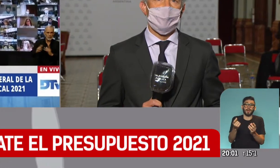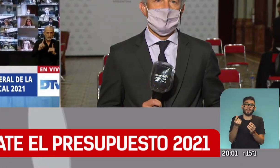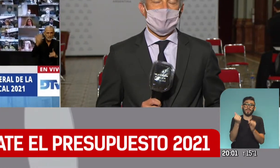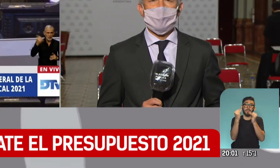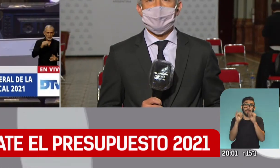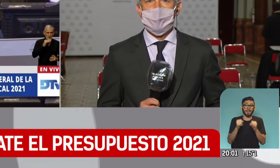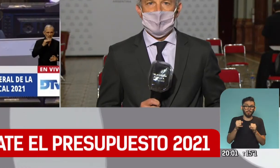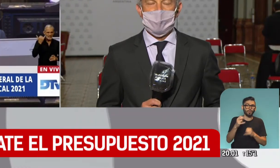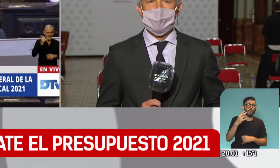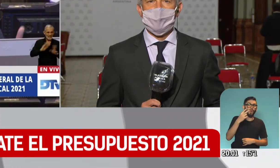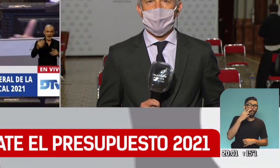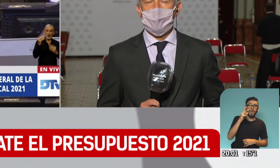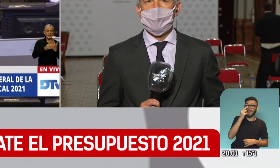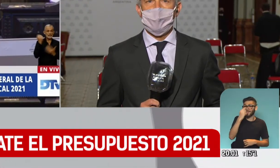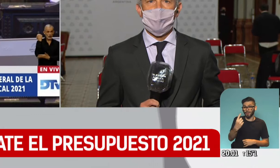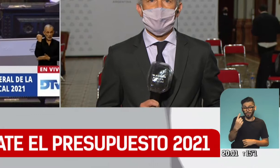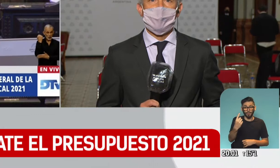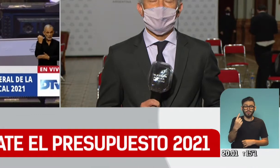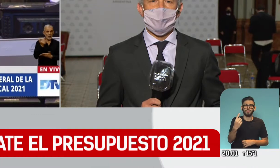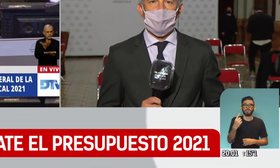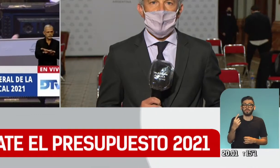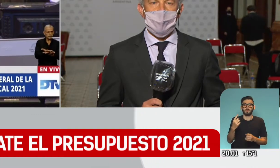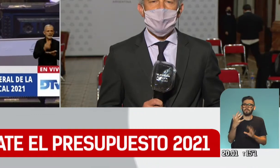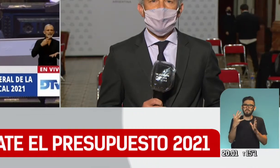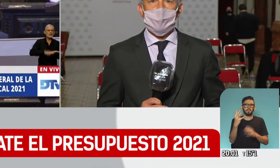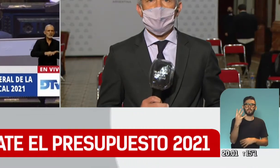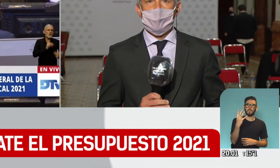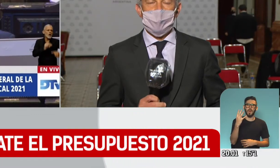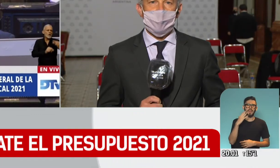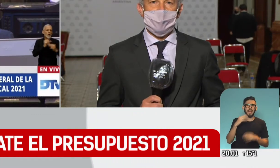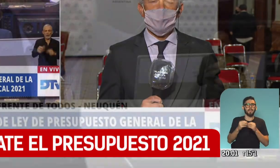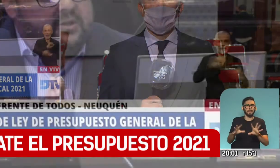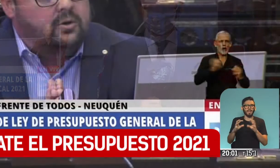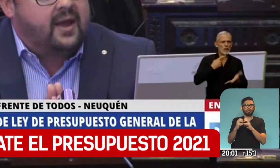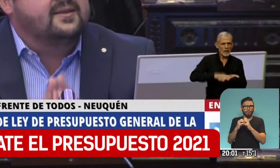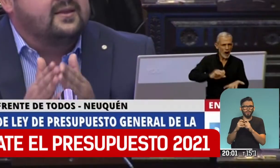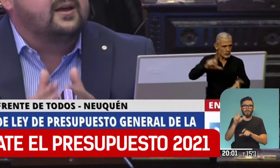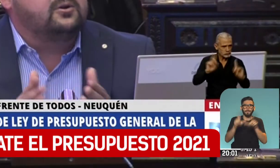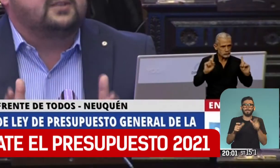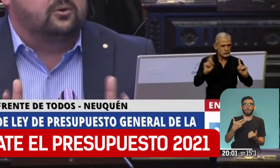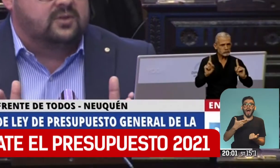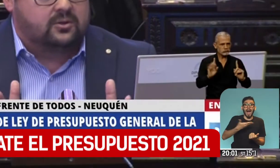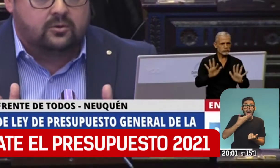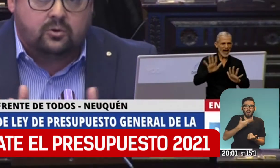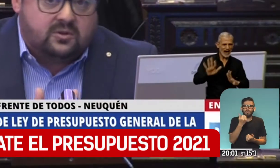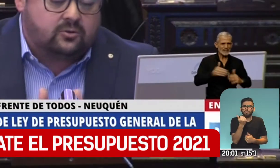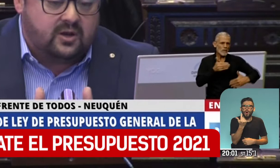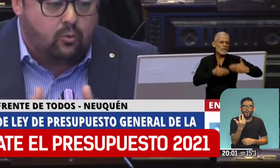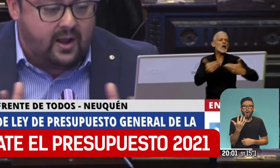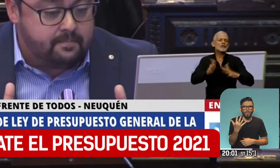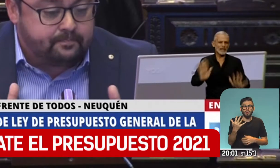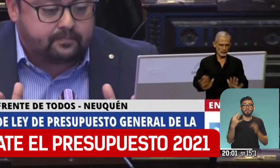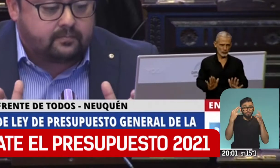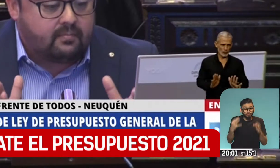Comenzó casi a las 4 de la tarde. ¿Cuántas personas, cuántos van a ser los oradores? En principio iban a ser